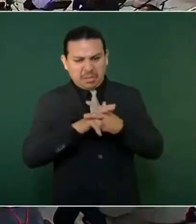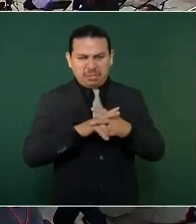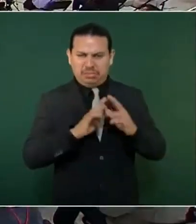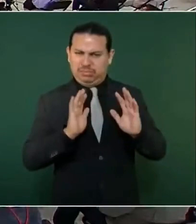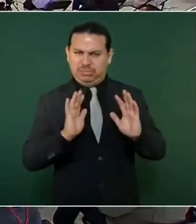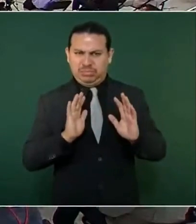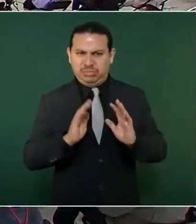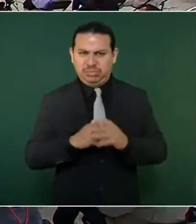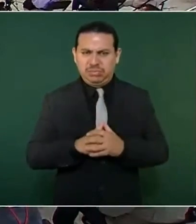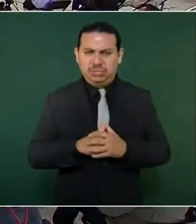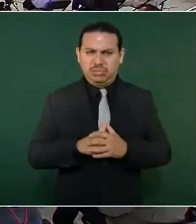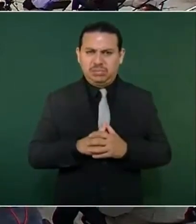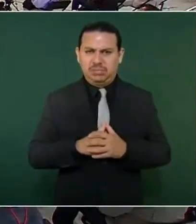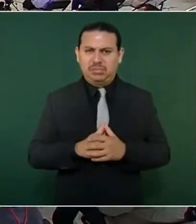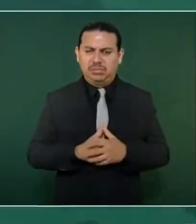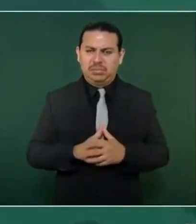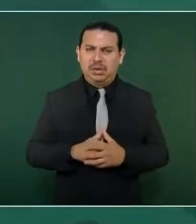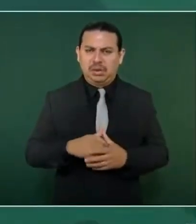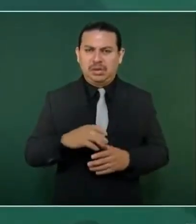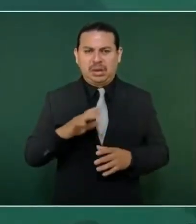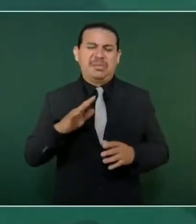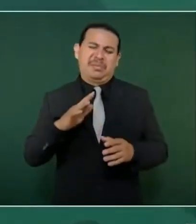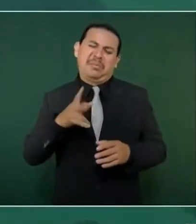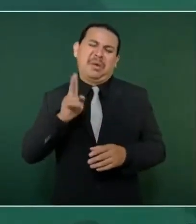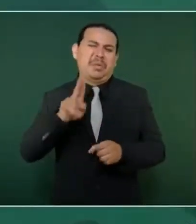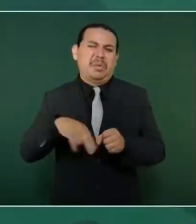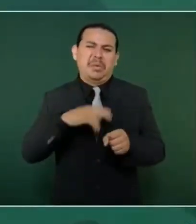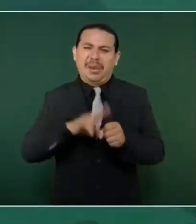Es que hay un grupo como todo,